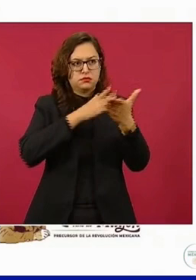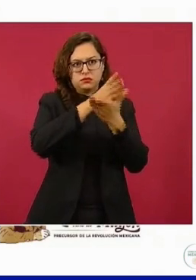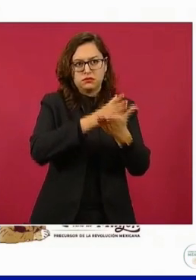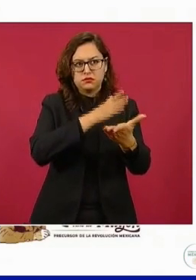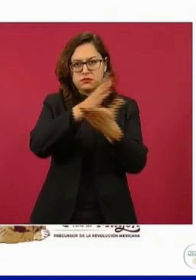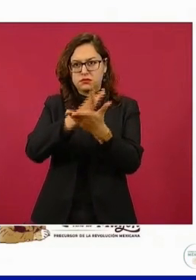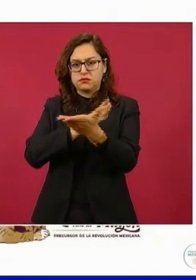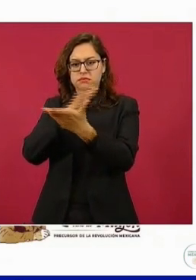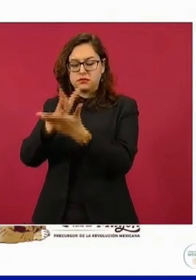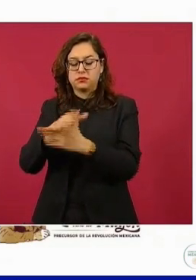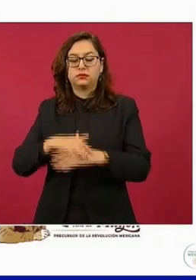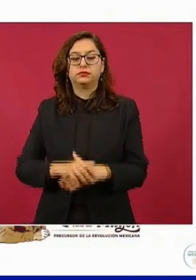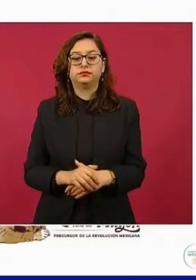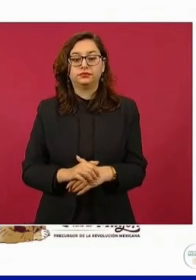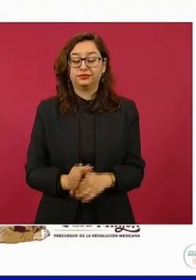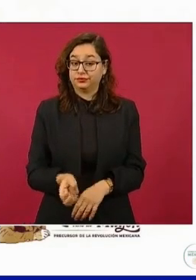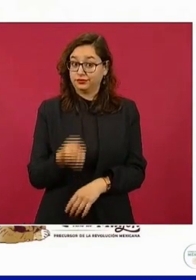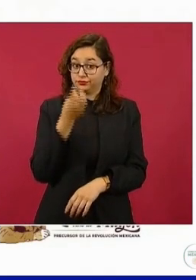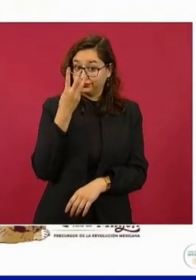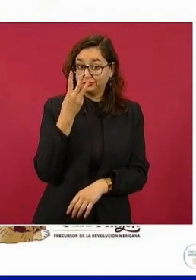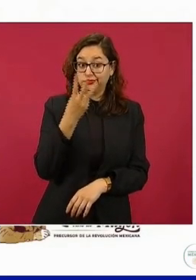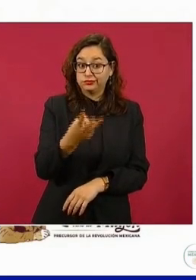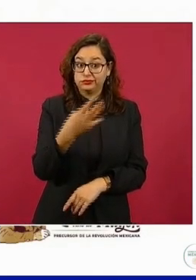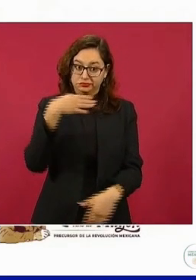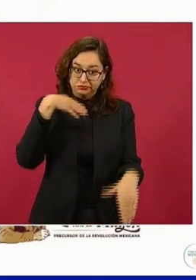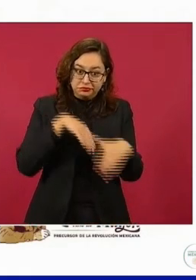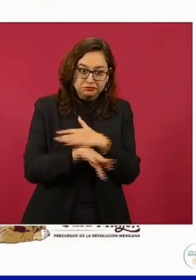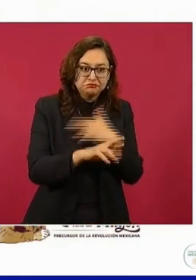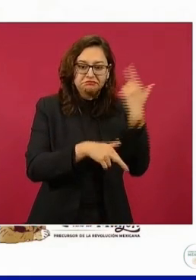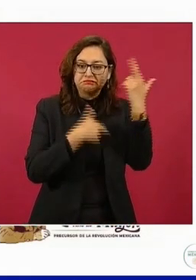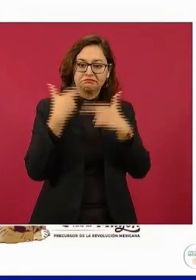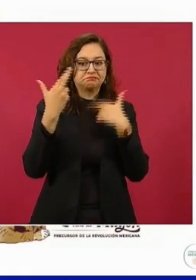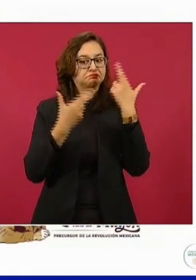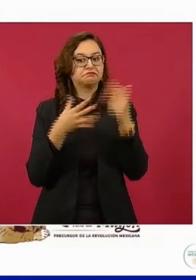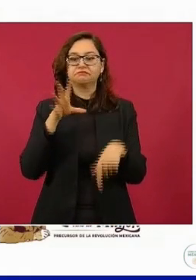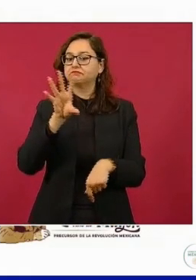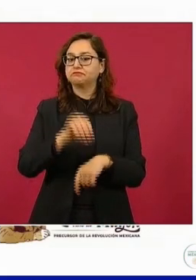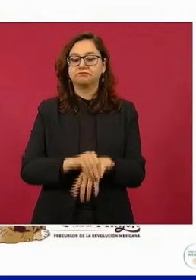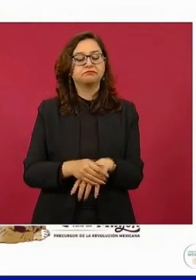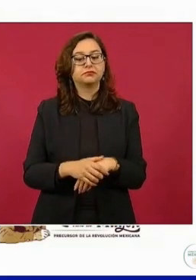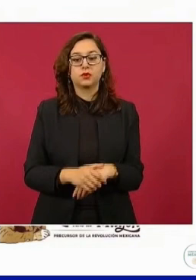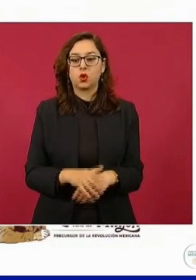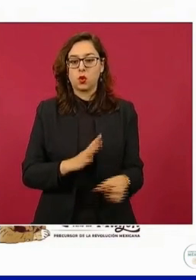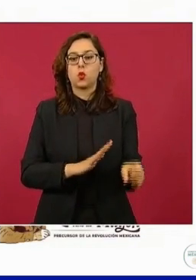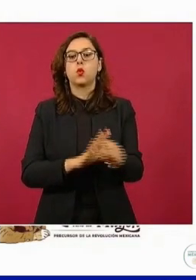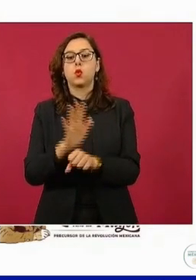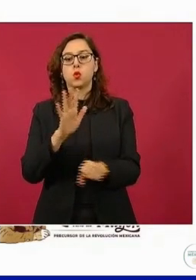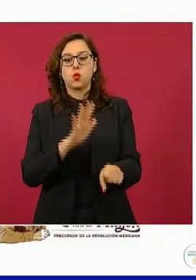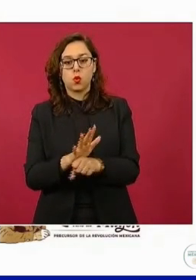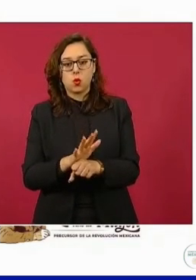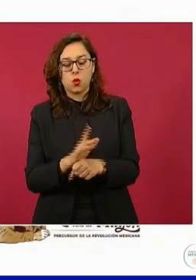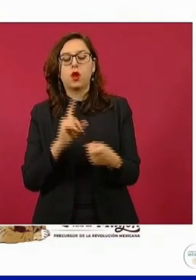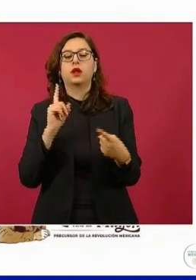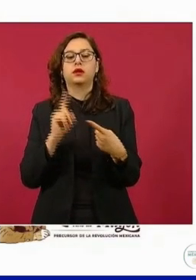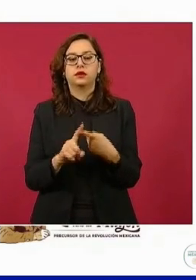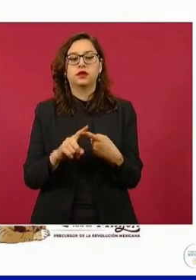Tres, tres no se dejaron verificar, Estación Pirú en Tijuana, Baja California,